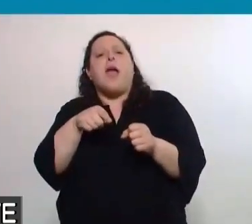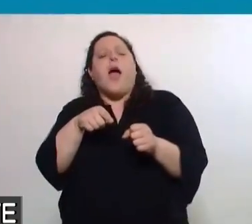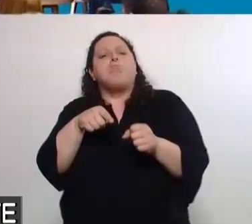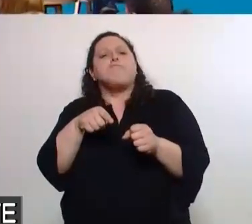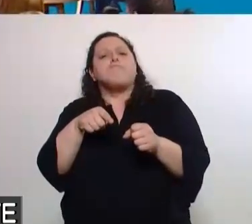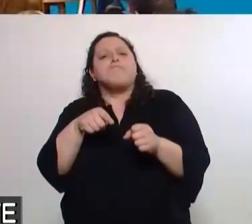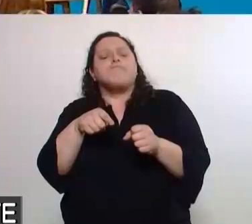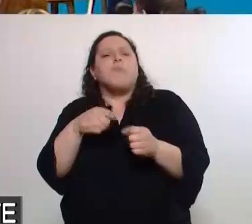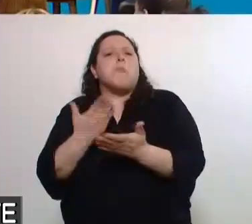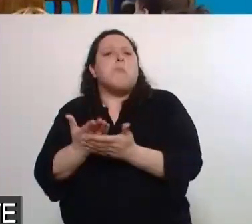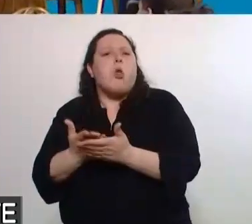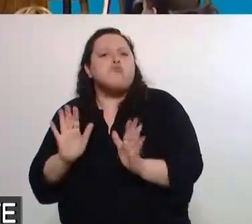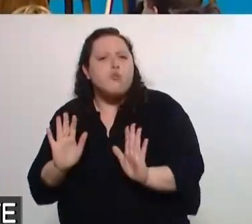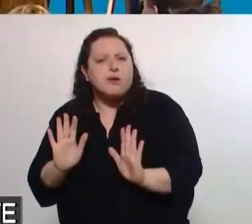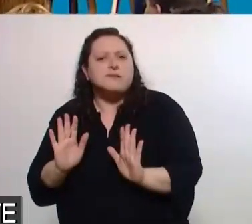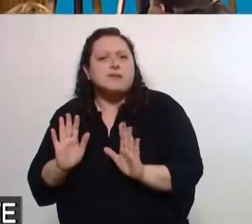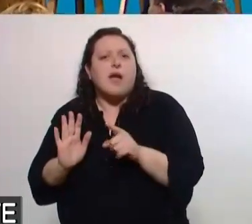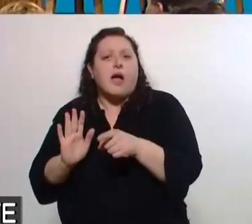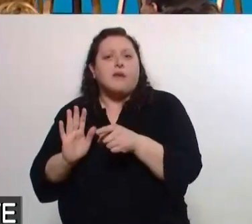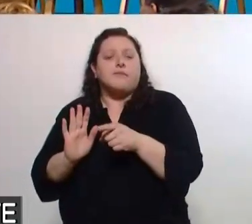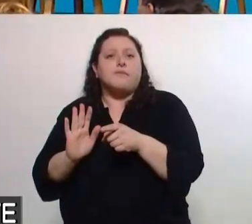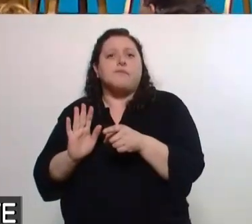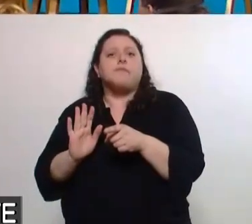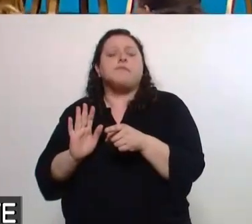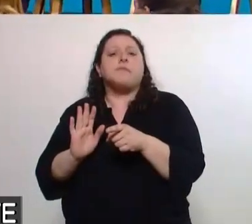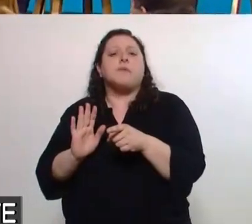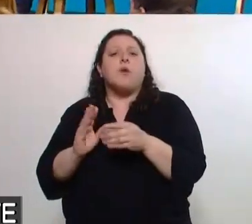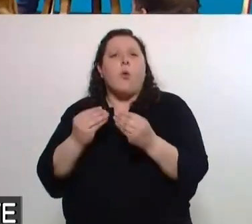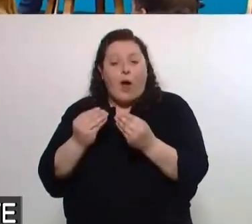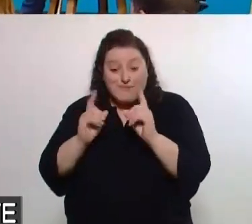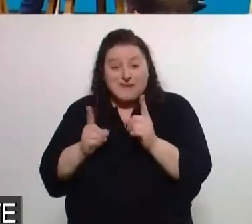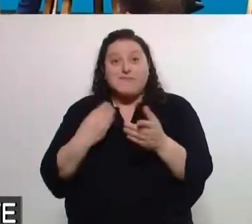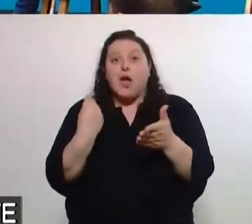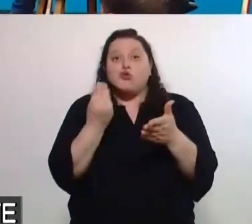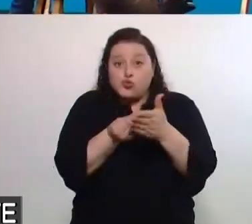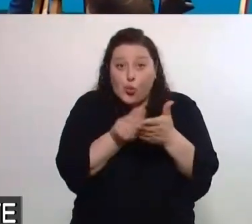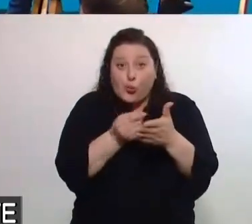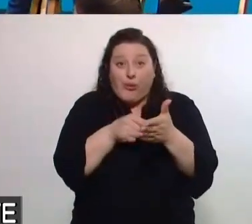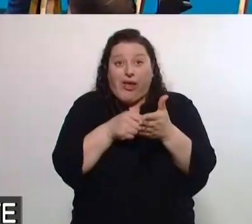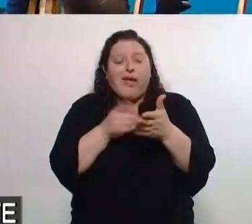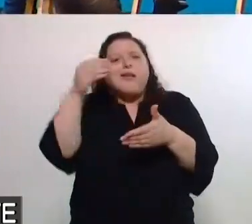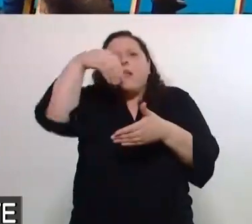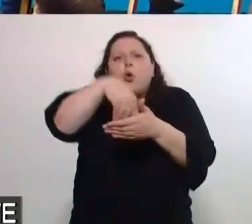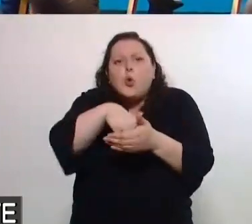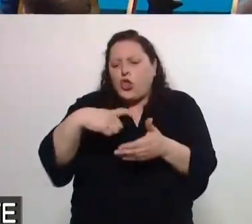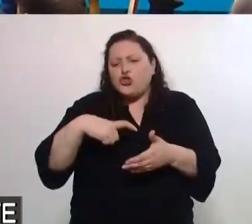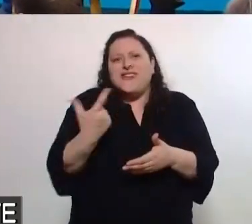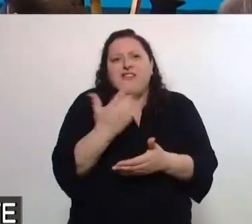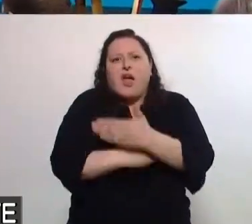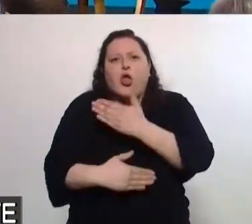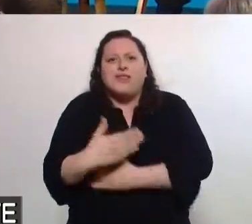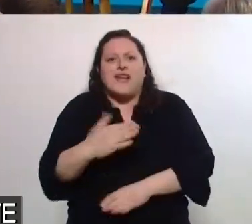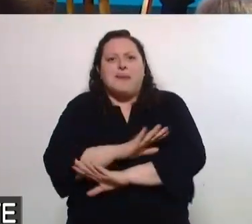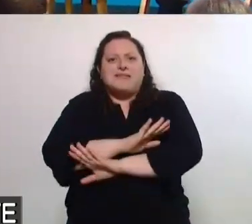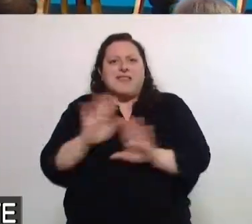que carguemos definitivamente en la SUBE el certificado, que sea el mecanismo de